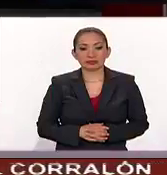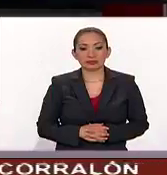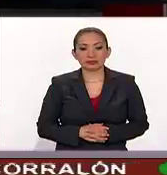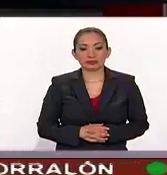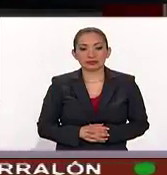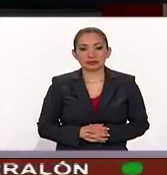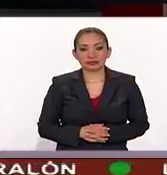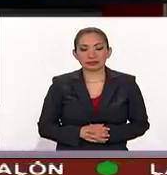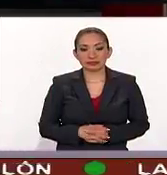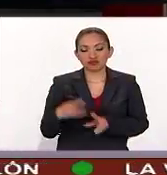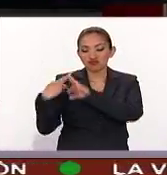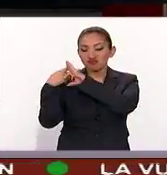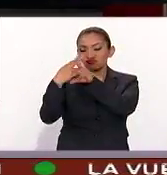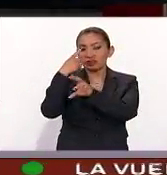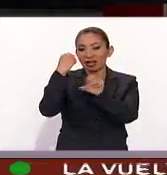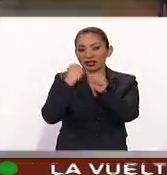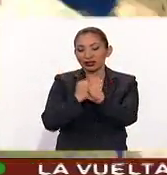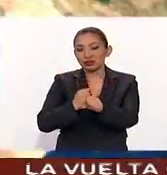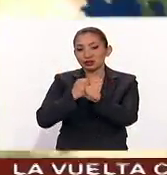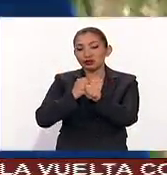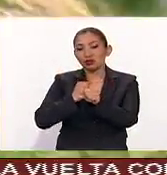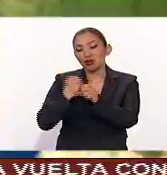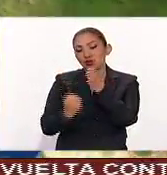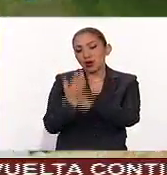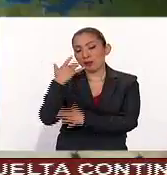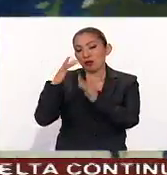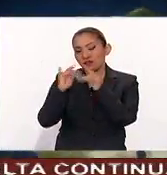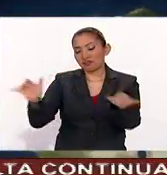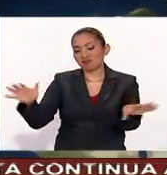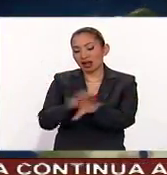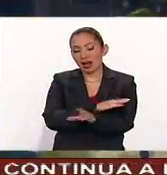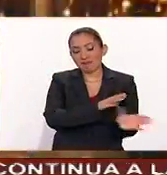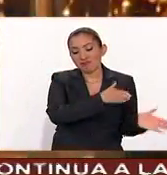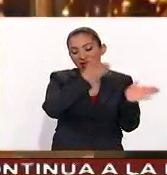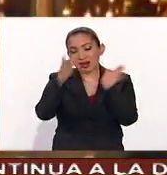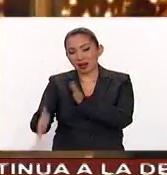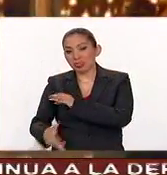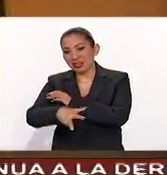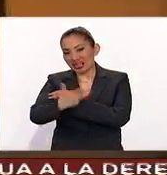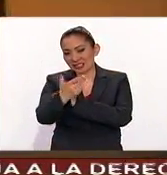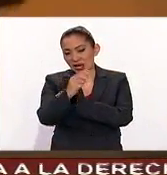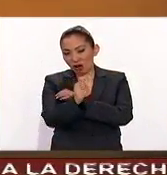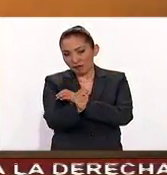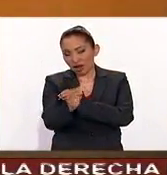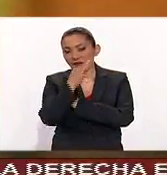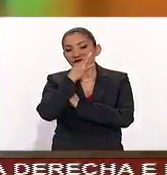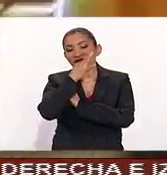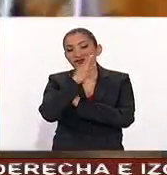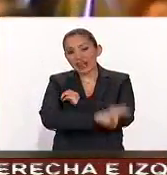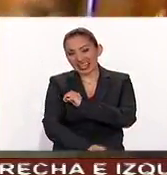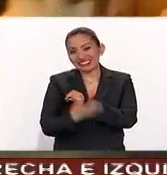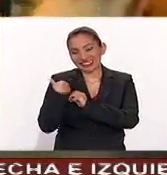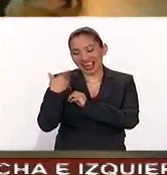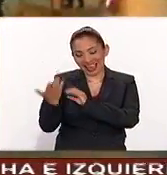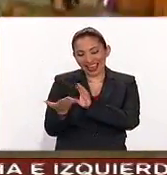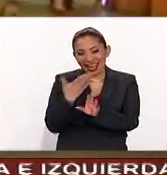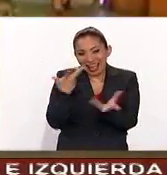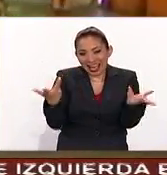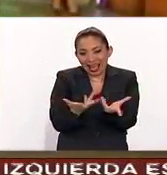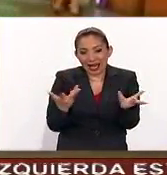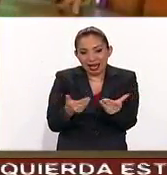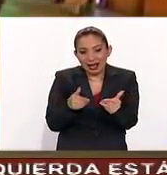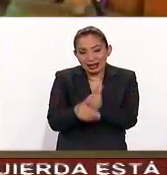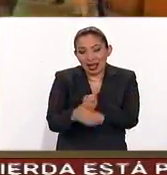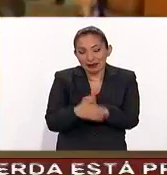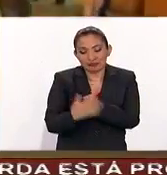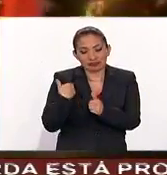La celebración del año nuevo en París será modificada después de los atentados del 13 de noviembre. La fiesta que se realizará en los